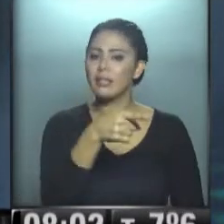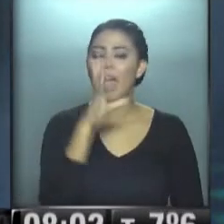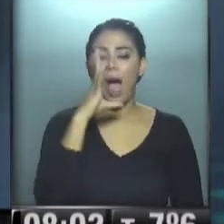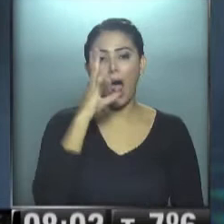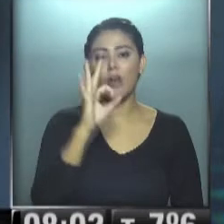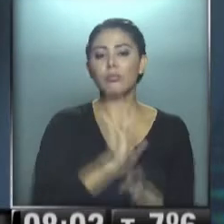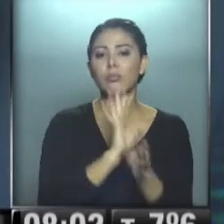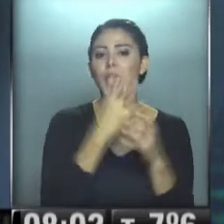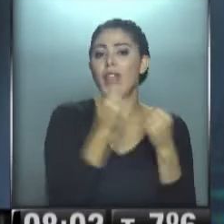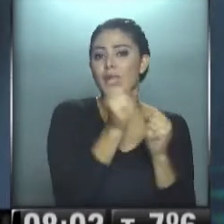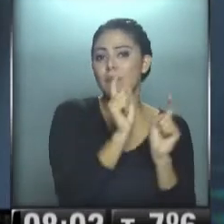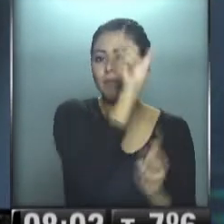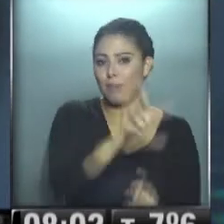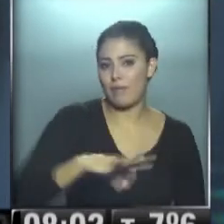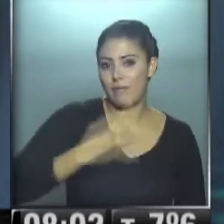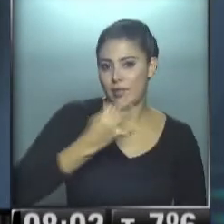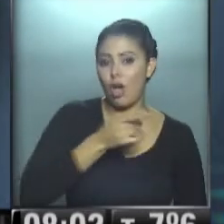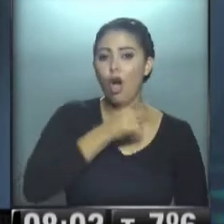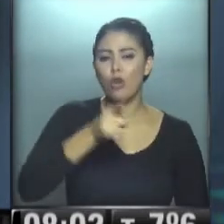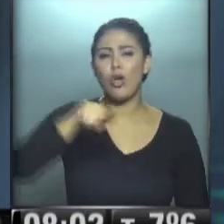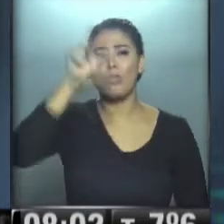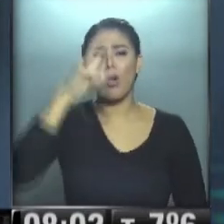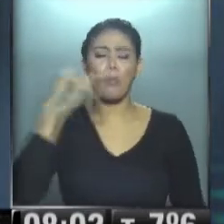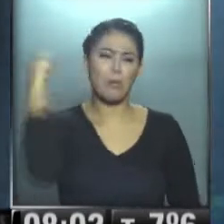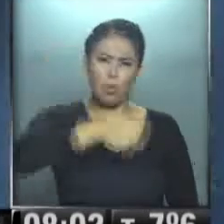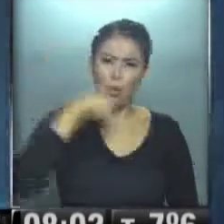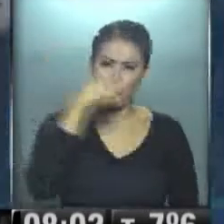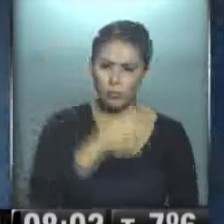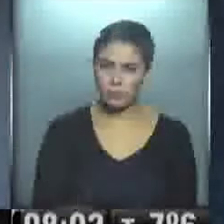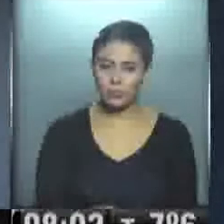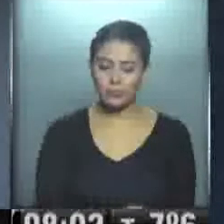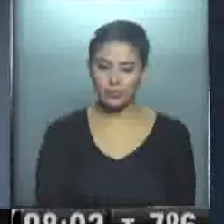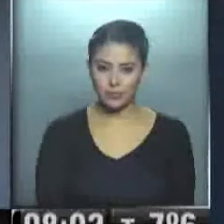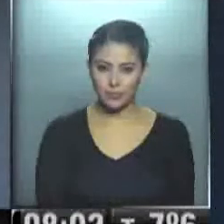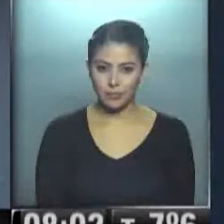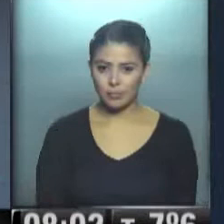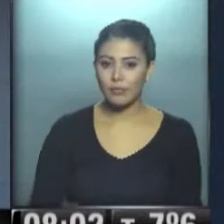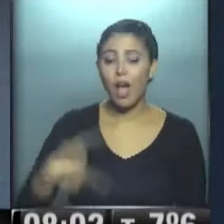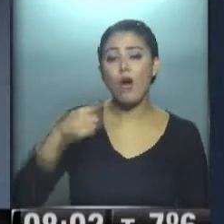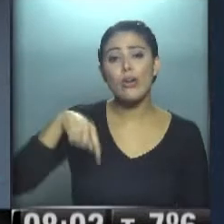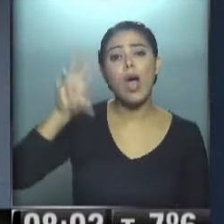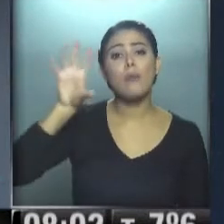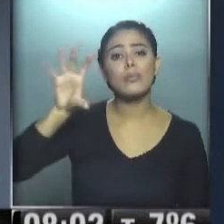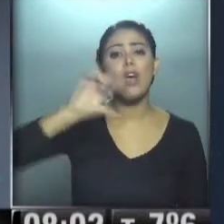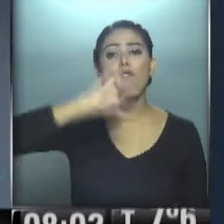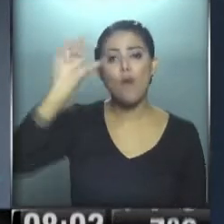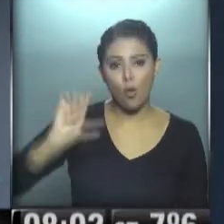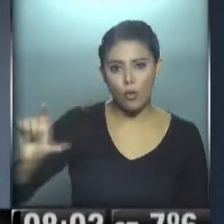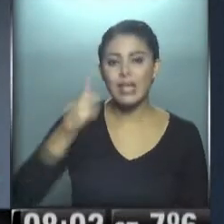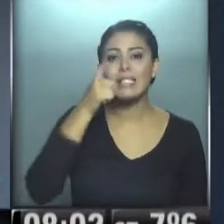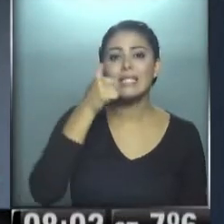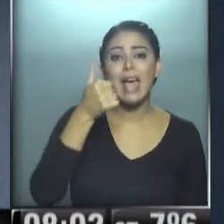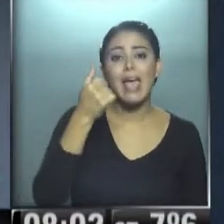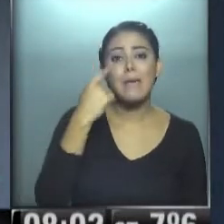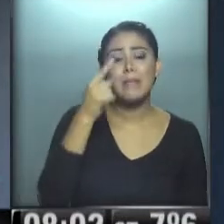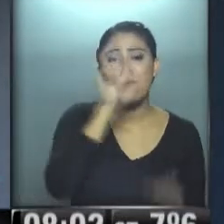acto de legítima defensa ante los golpes del hombre. Vamos a Formosa porque unos 6.000